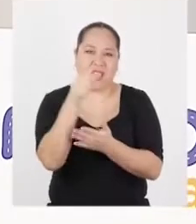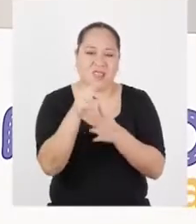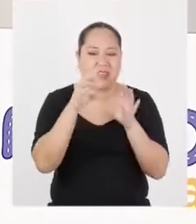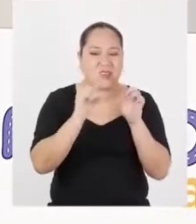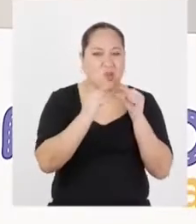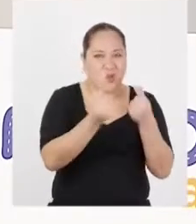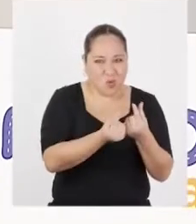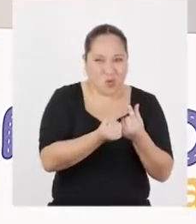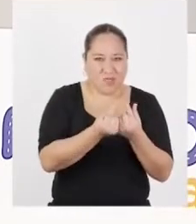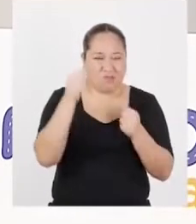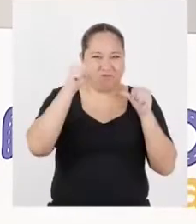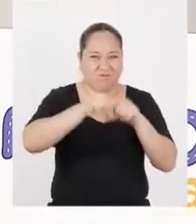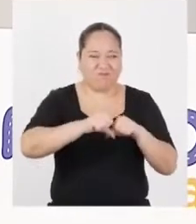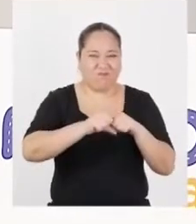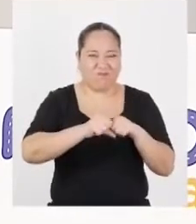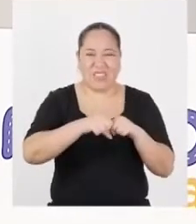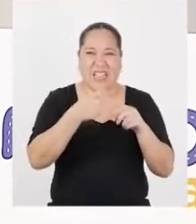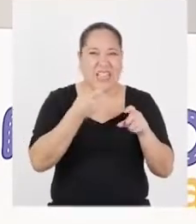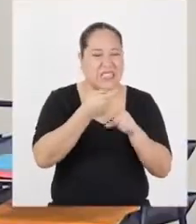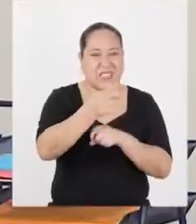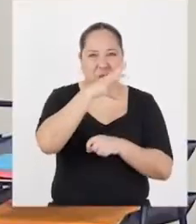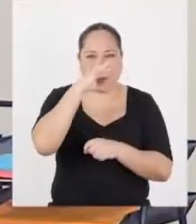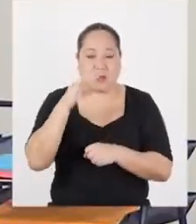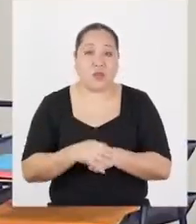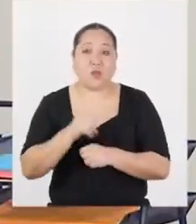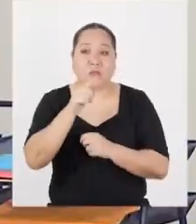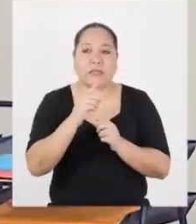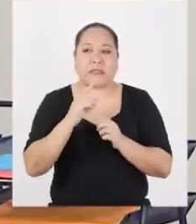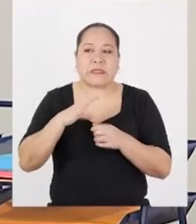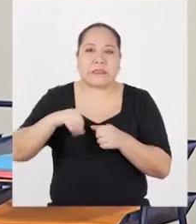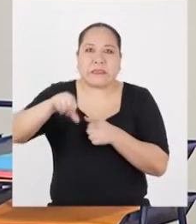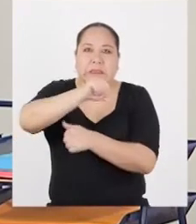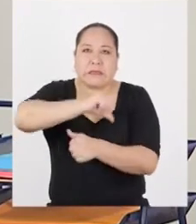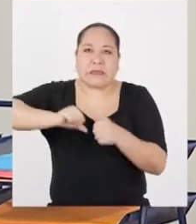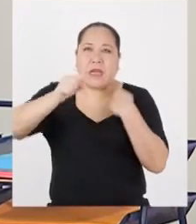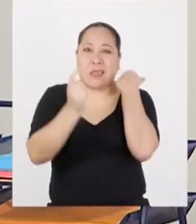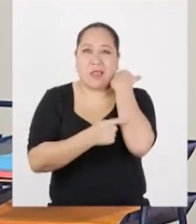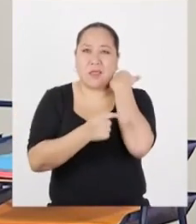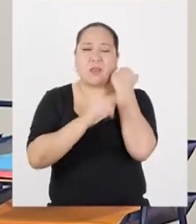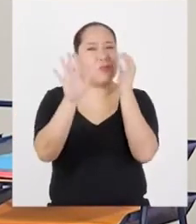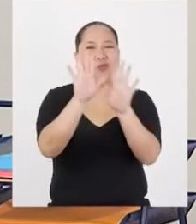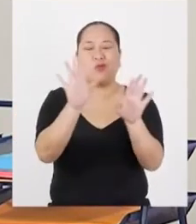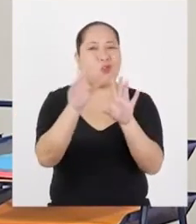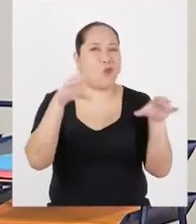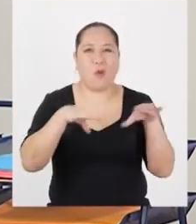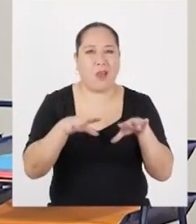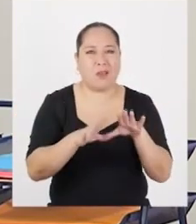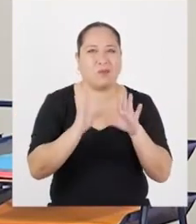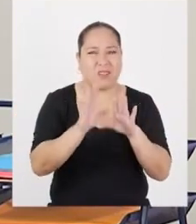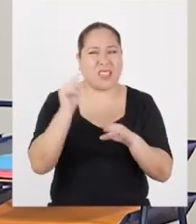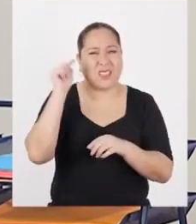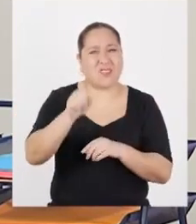estos círculos viciosos y dañinos de las adicciones. Y los que están rodeados de la tentación de hacerlo, pues queremos que no lo hagan jamás.